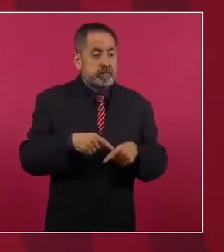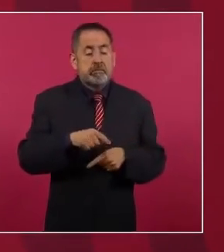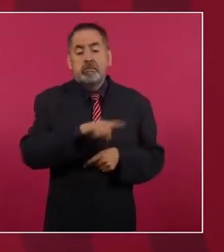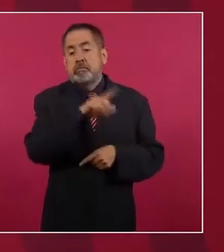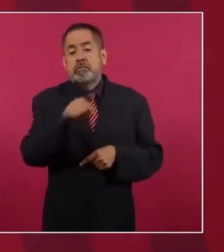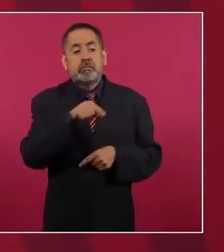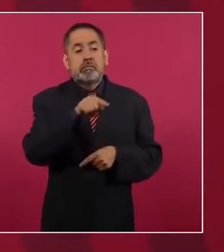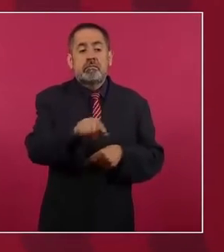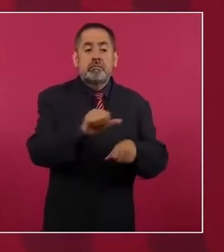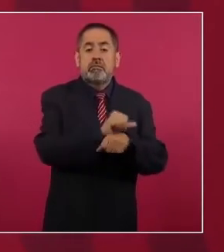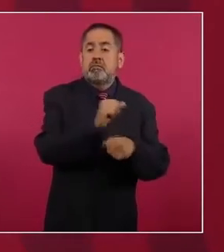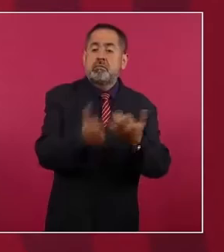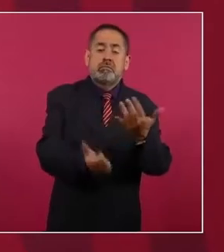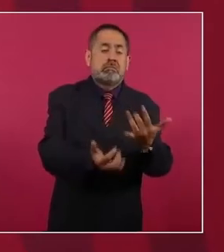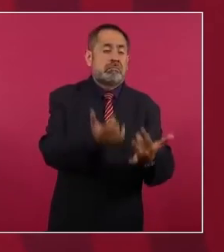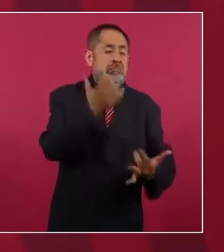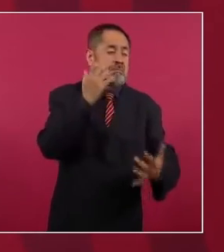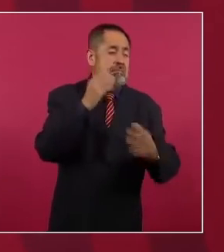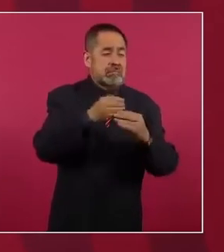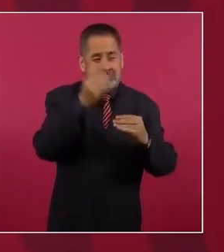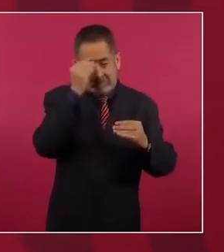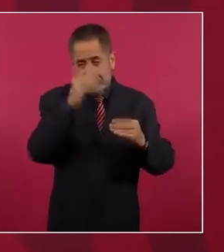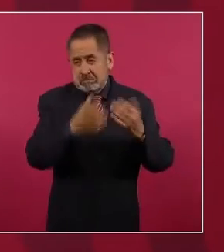internacional.